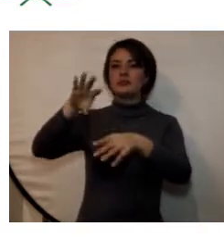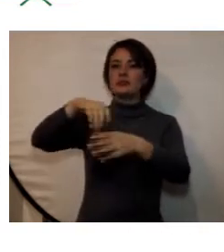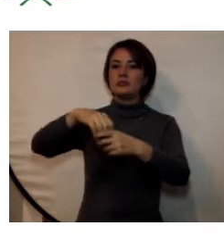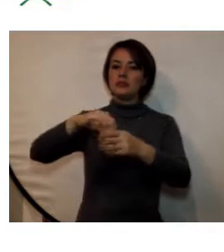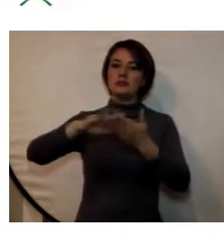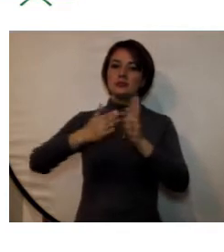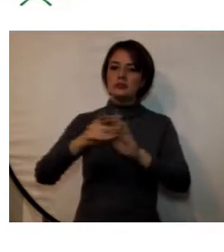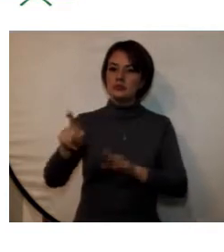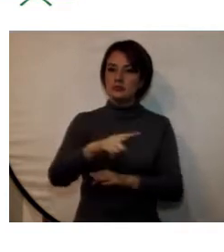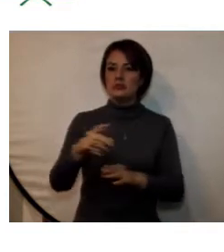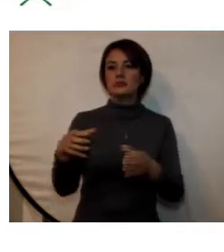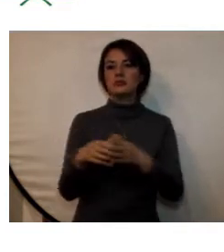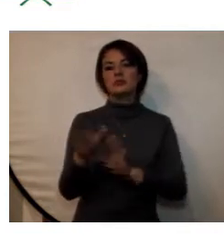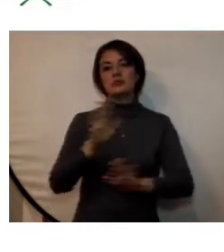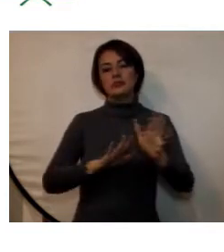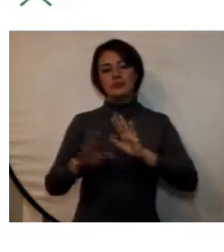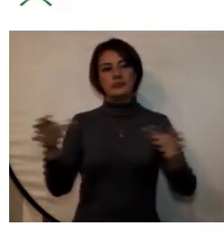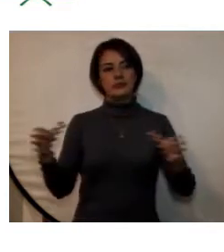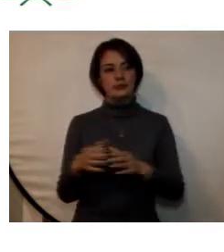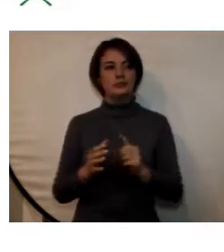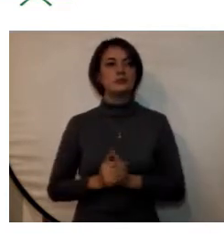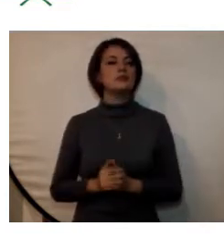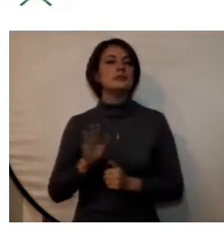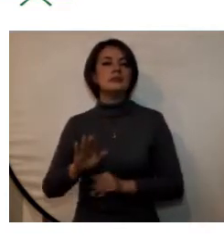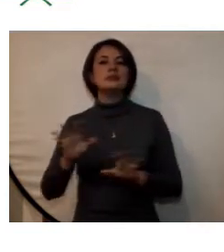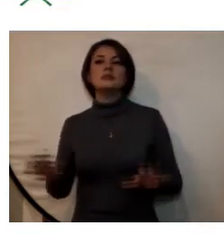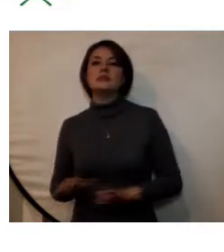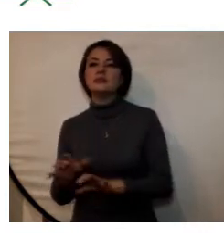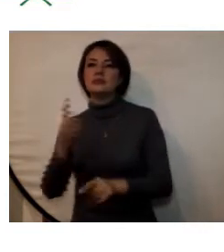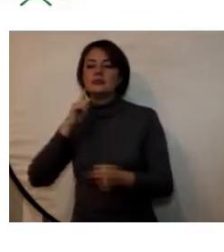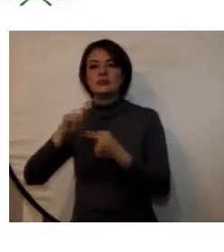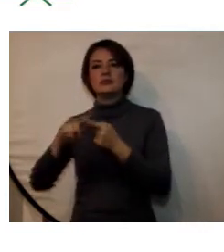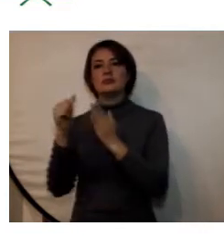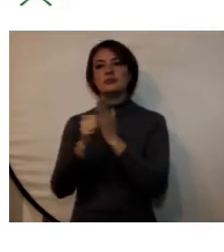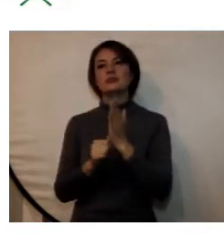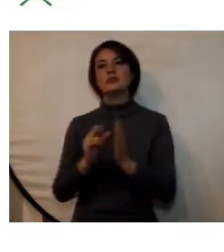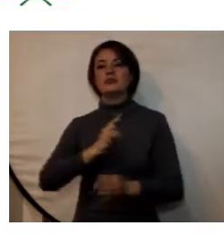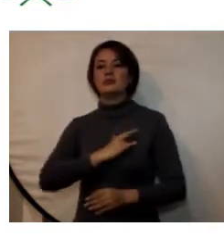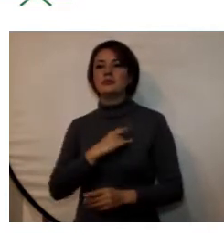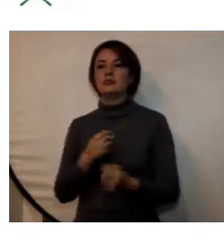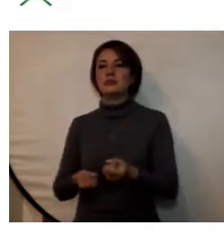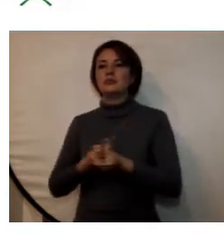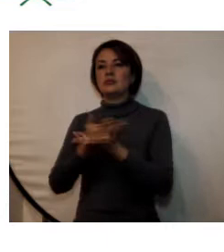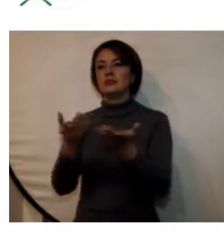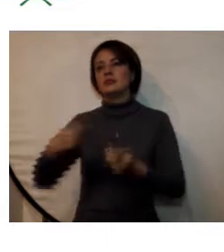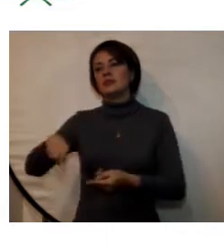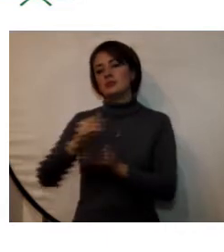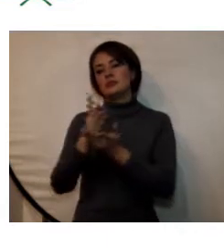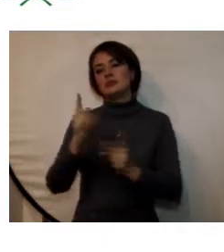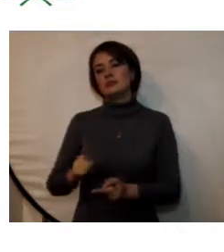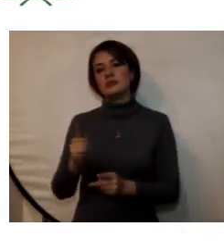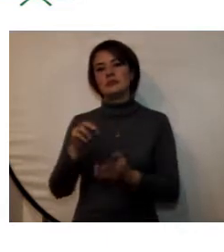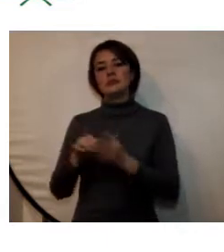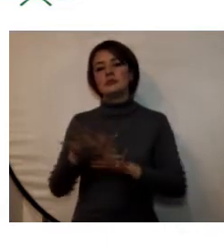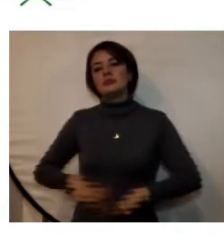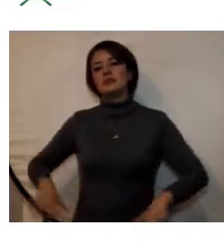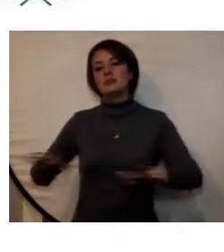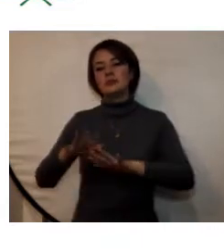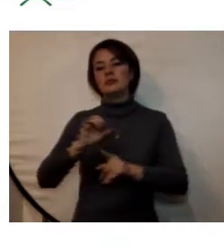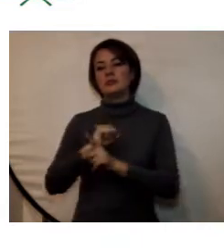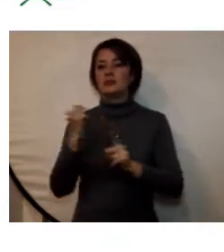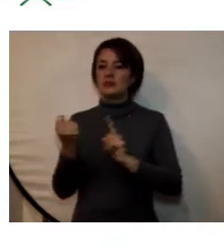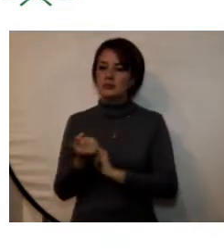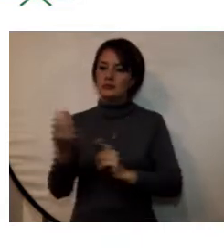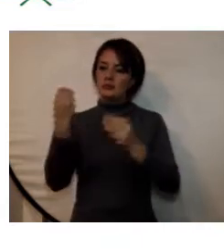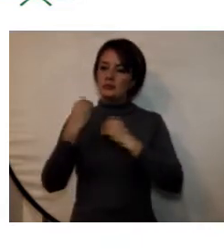municipios cercanos a Bogotá y sector defensa actividades que en su desarrollo permitieron a la universidad ofrecer a nuestros estudiantes y docentes espacios de desarrollo social